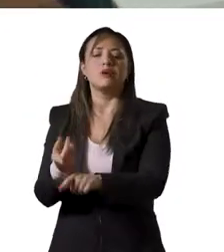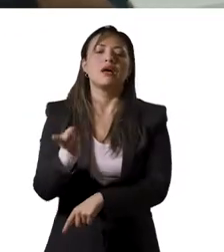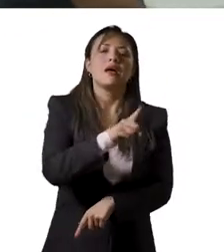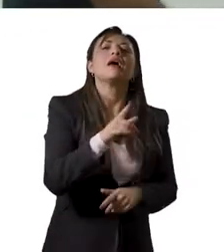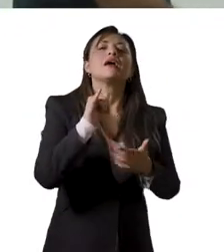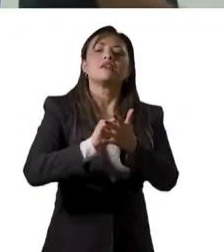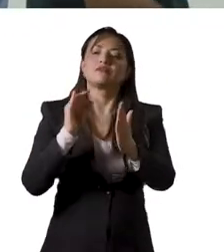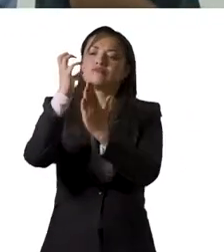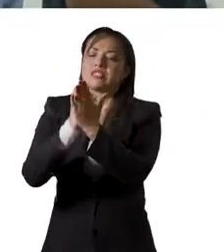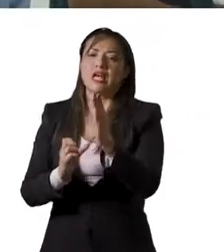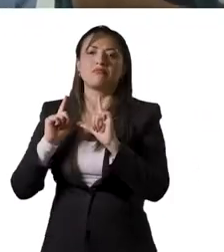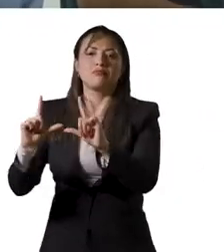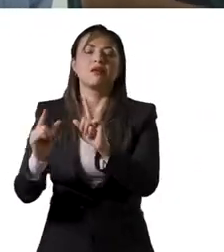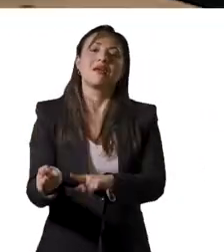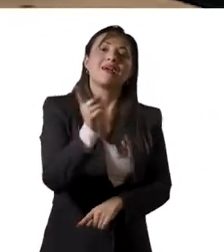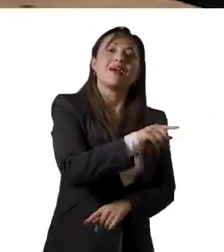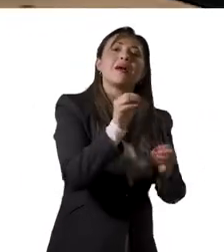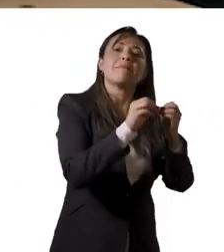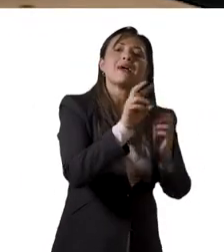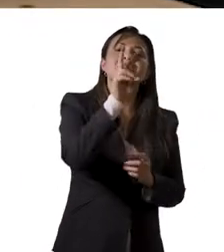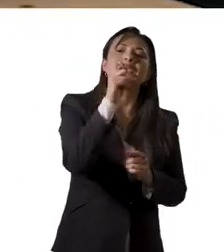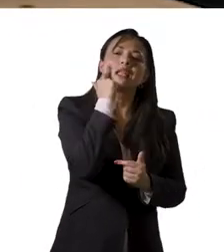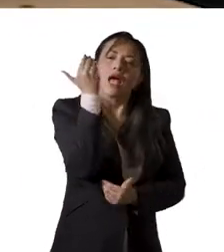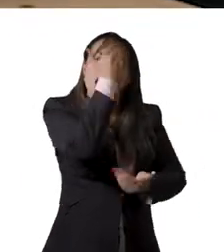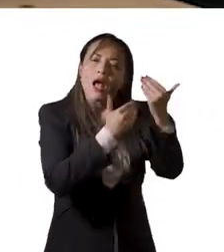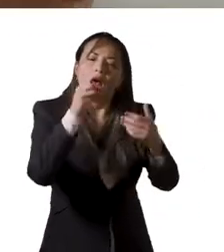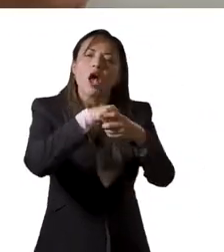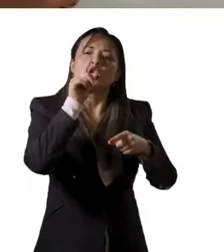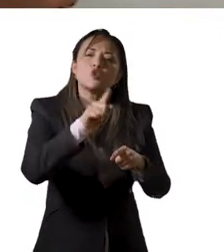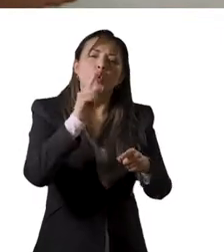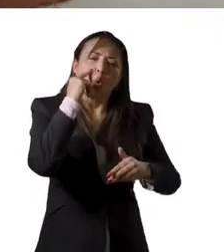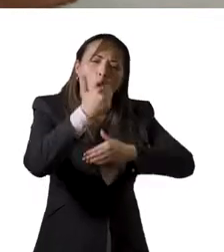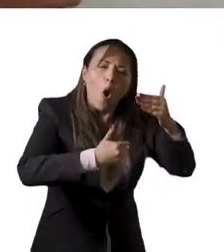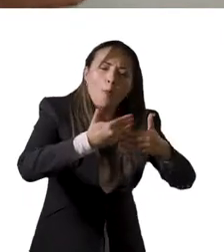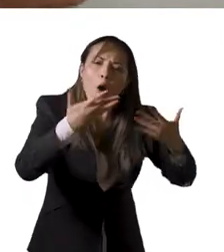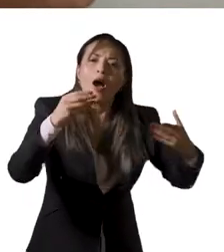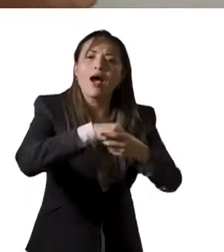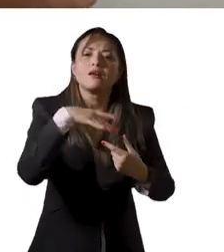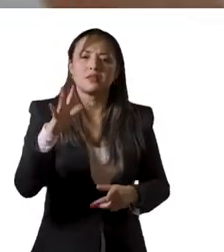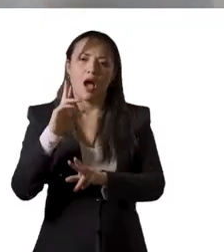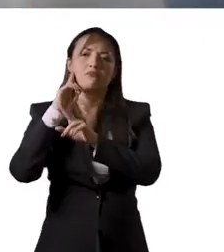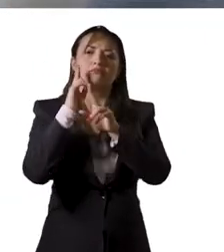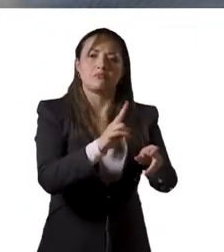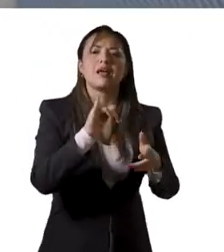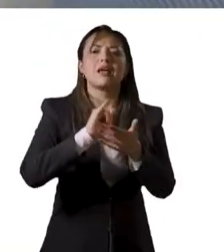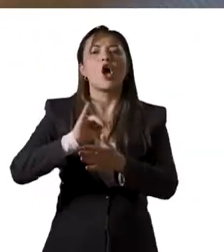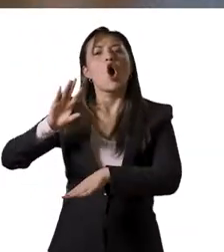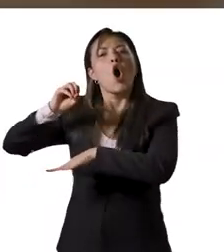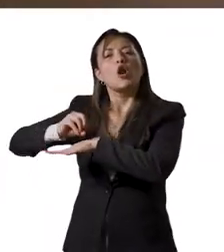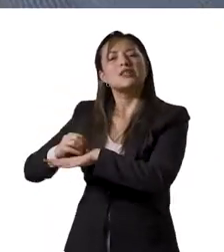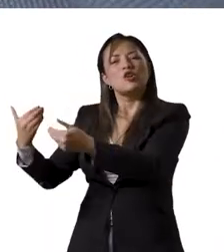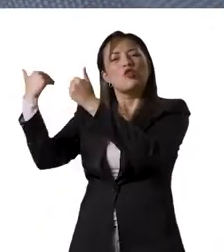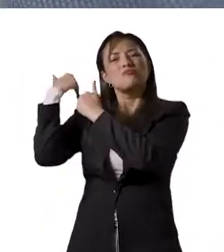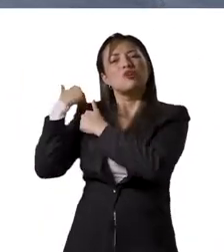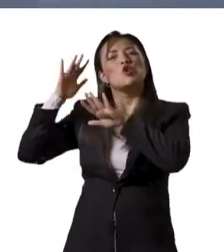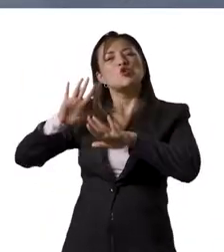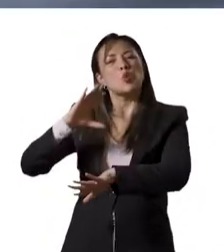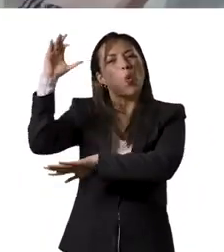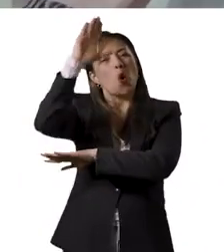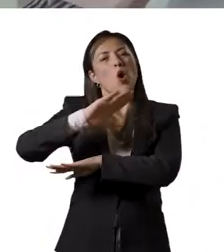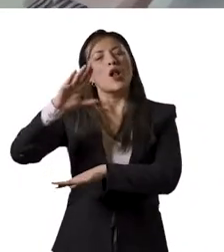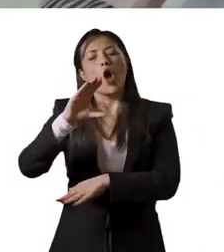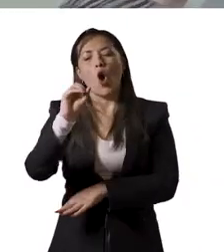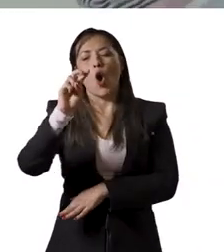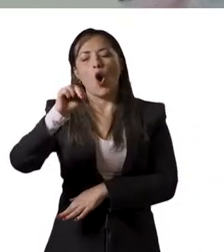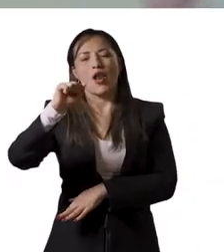acreditados y 3 certificados. 7 nuevos ensayos y servicios de calibración fueron acreditados ante el Organismo Nacional de